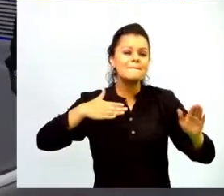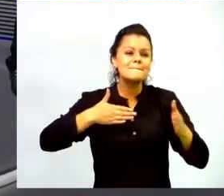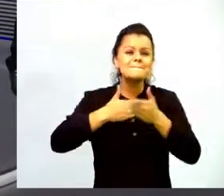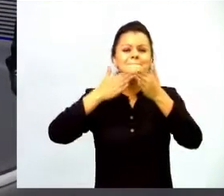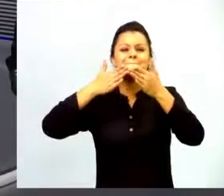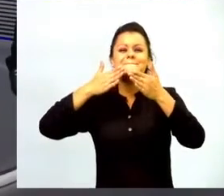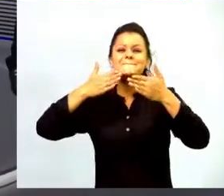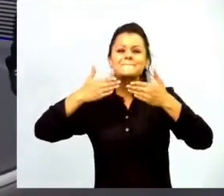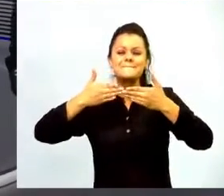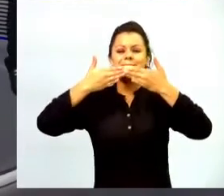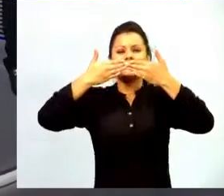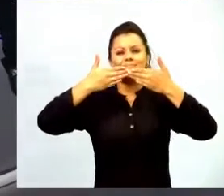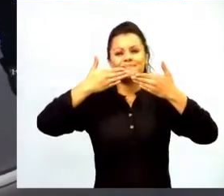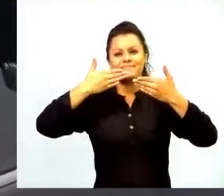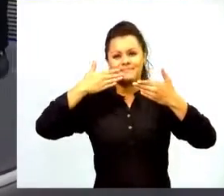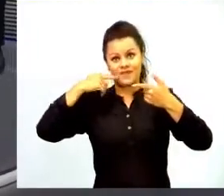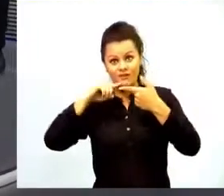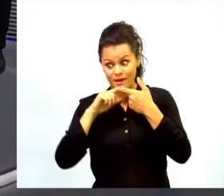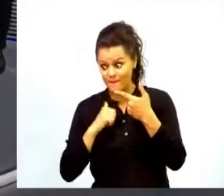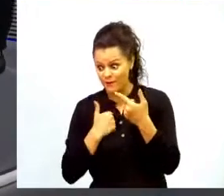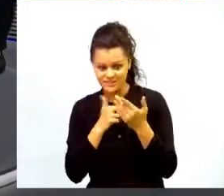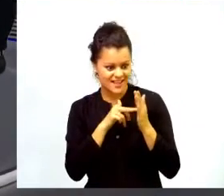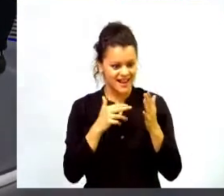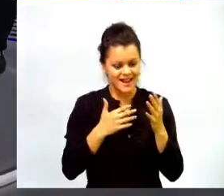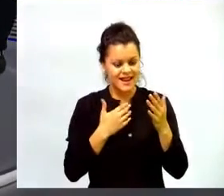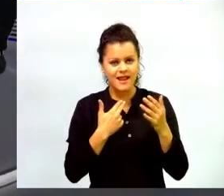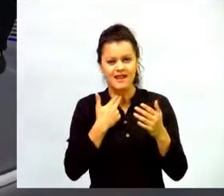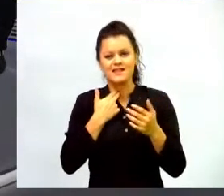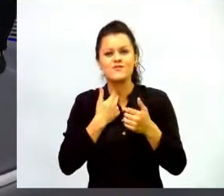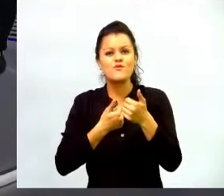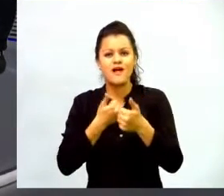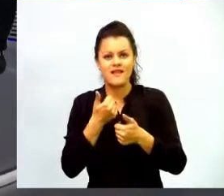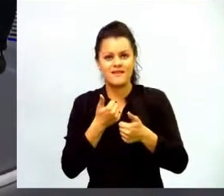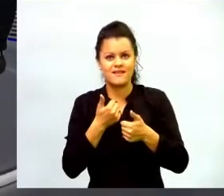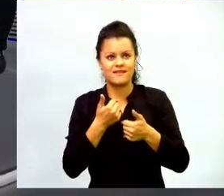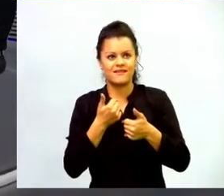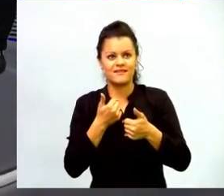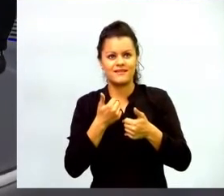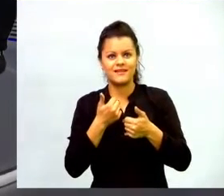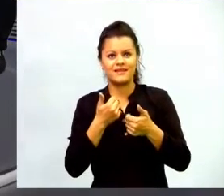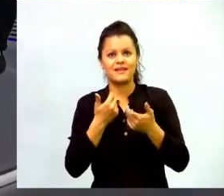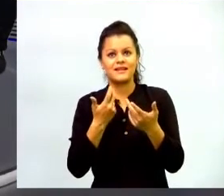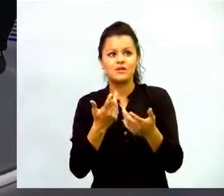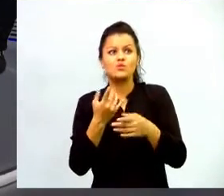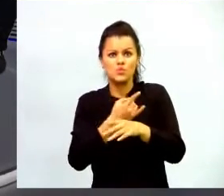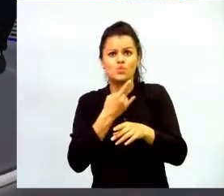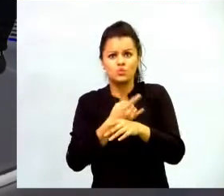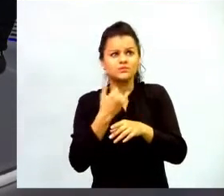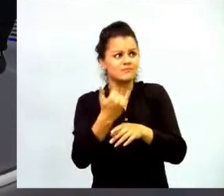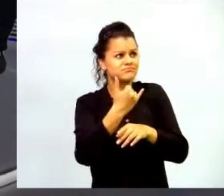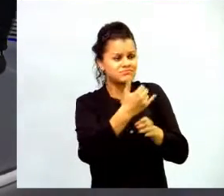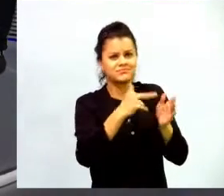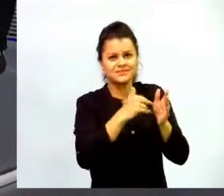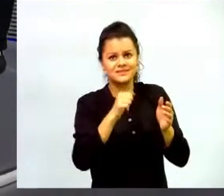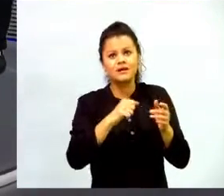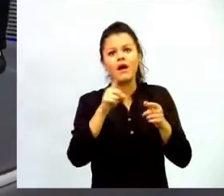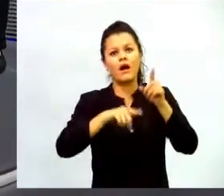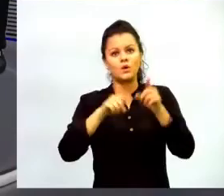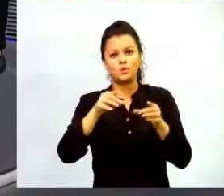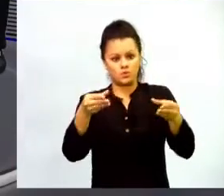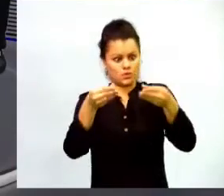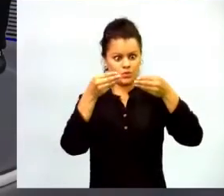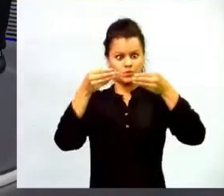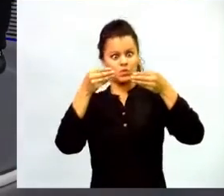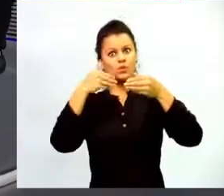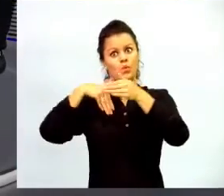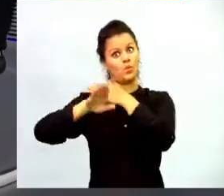aprovechamiento de todas estas posibilidades en las instituciones es que si se use la tecnología que está porque hay mucha tecnología que está guardada que por temor a que